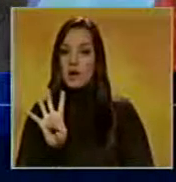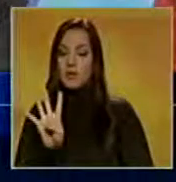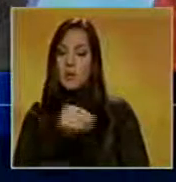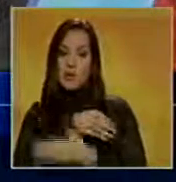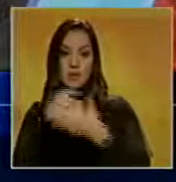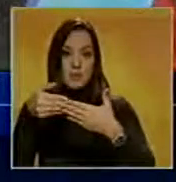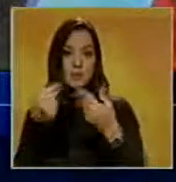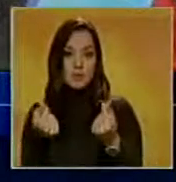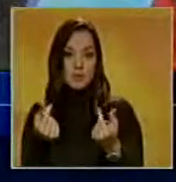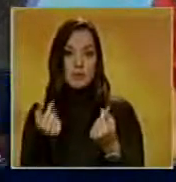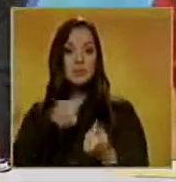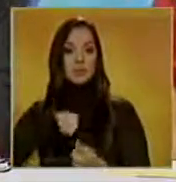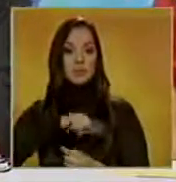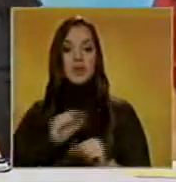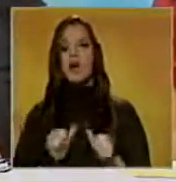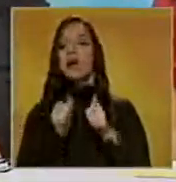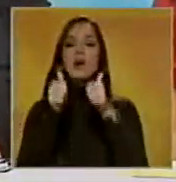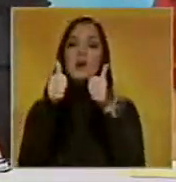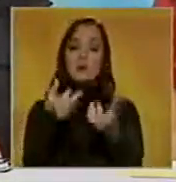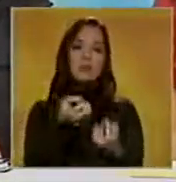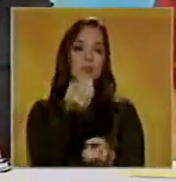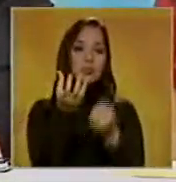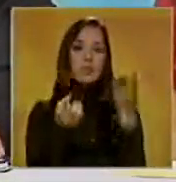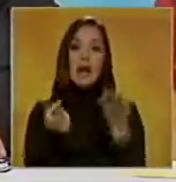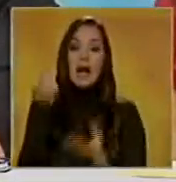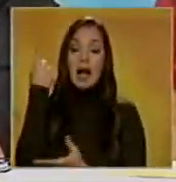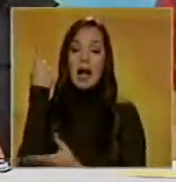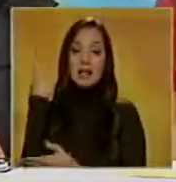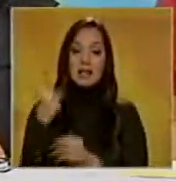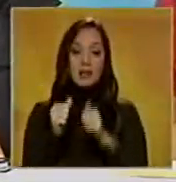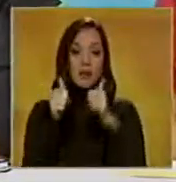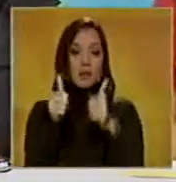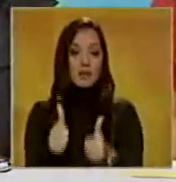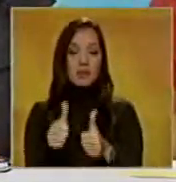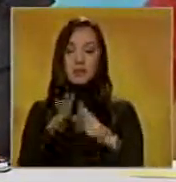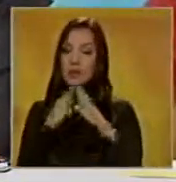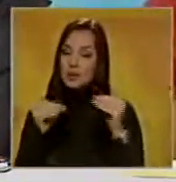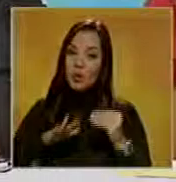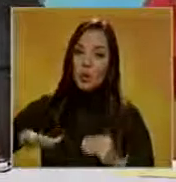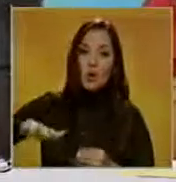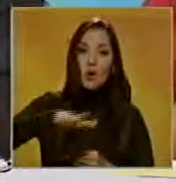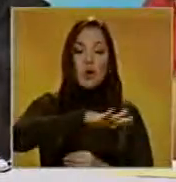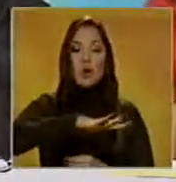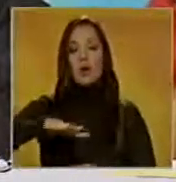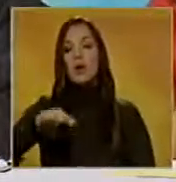que estamos empezando a distribuir a partir del día de ayer en todo el territorio nacional.